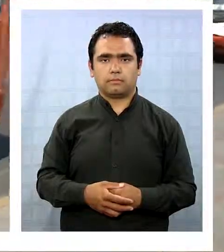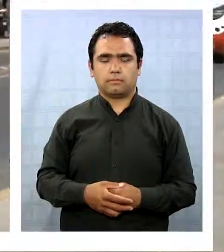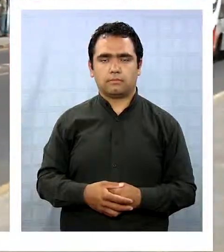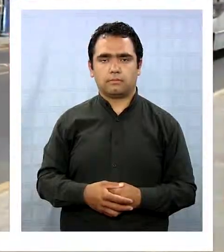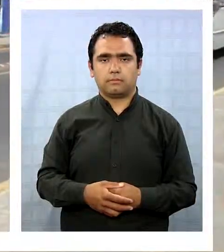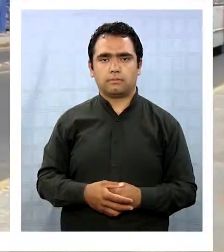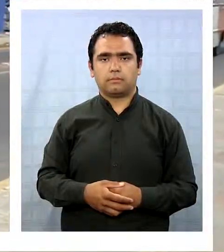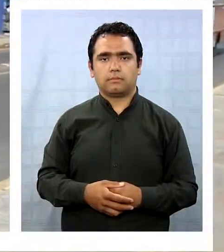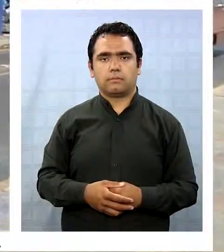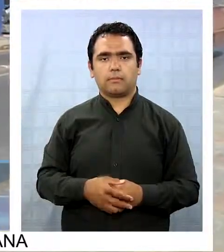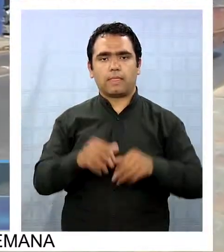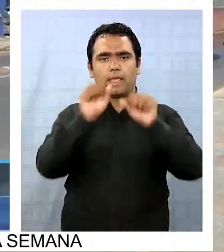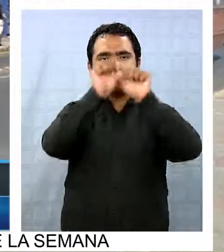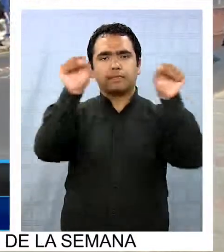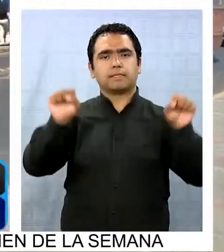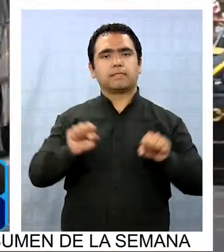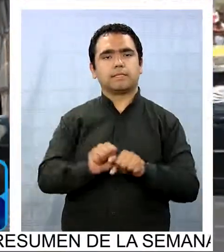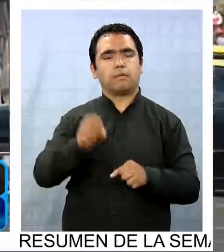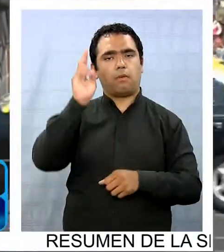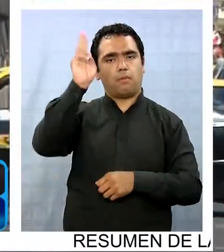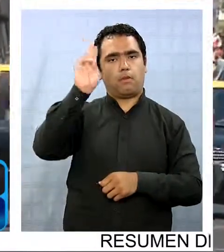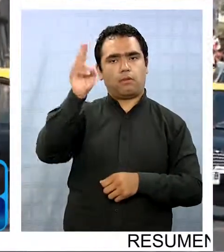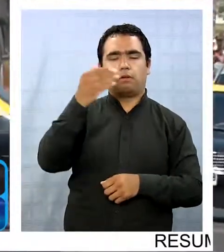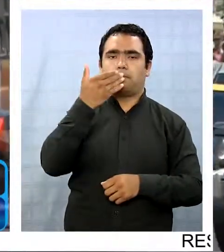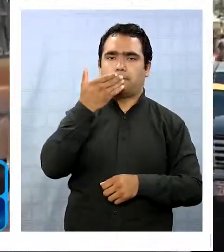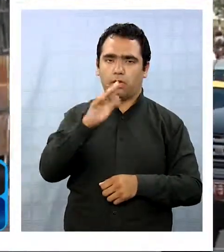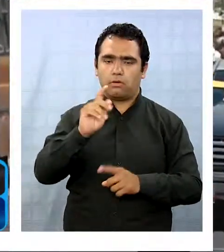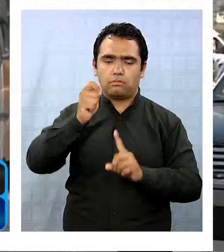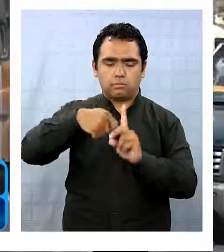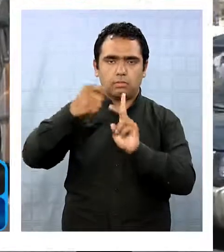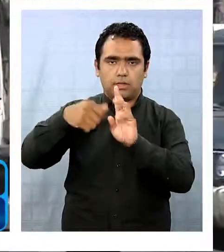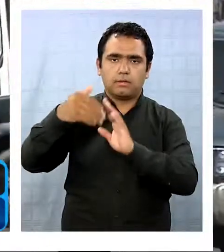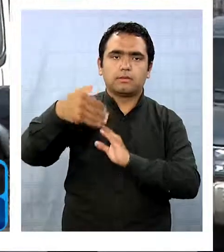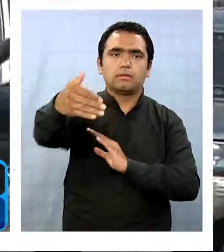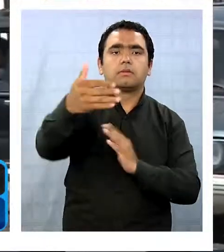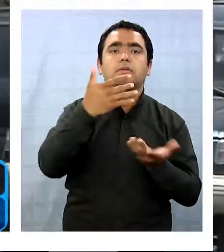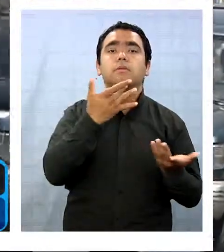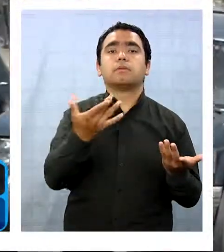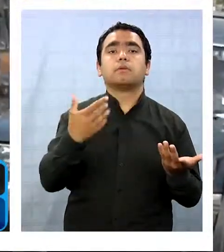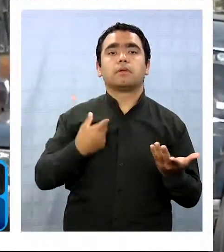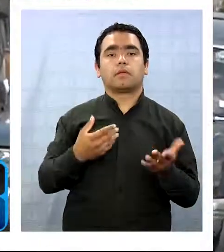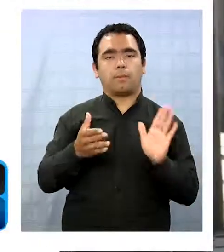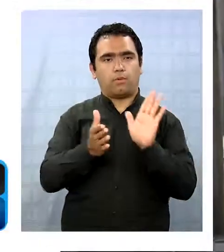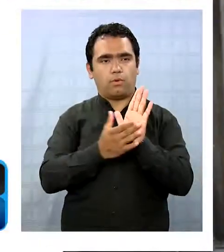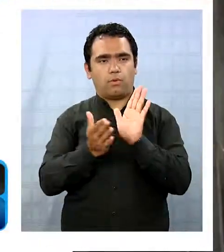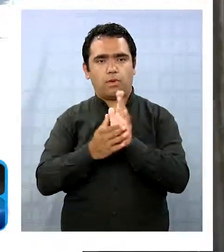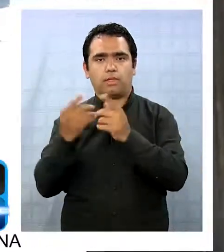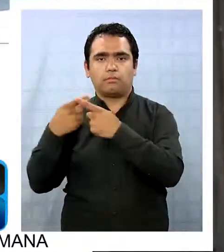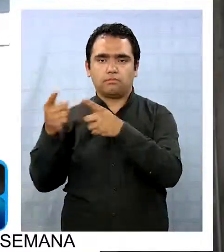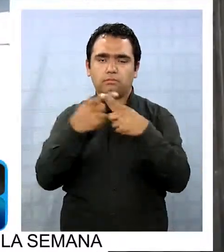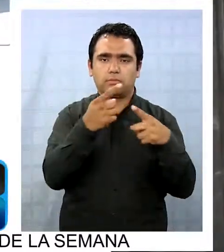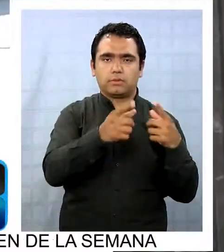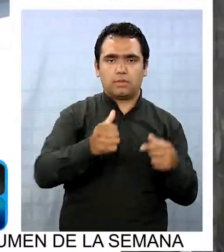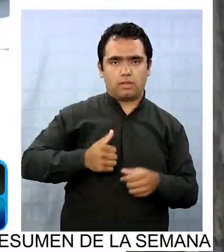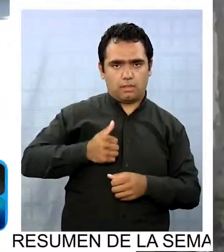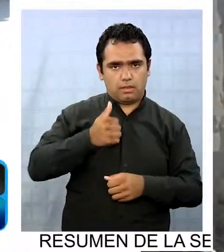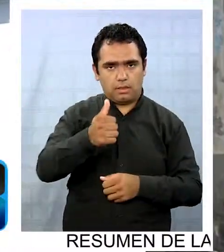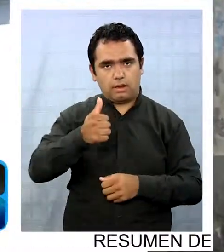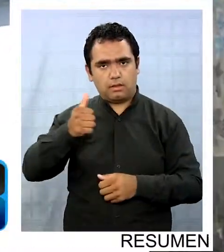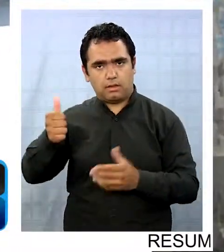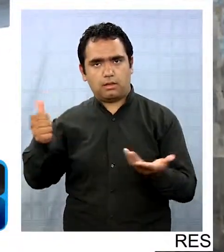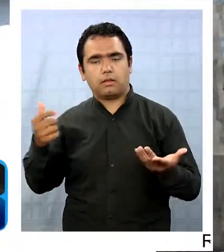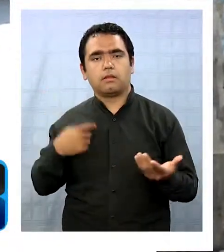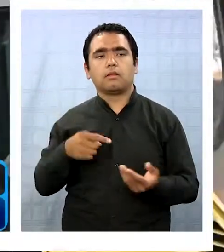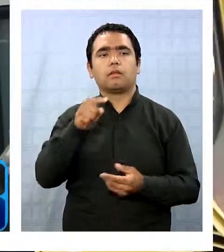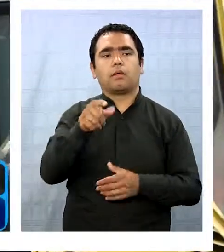El sistema de micros en la región mejorará en los próximos meses gracias a las distintas propuestas que han elaborado los dirigentes del sector